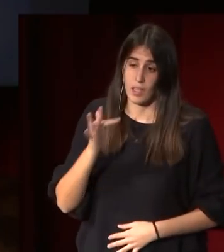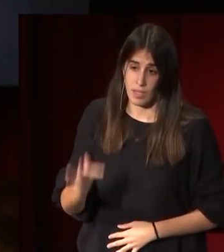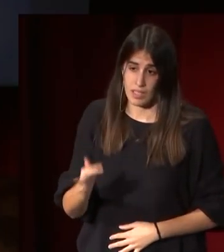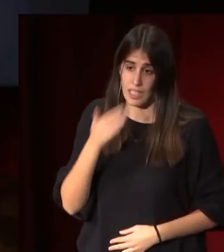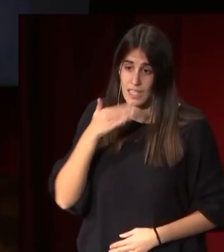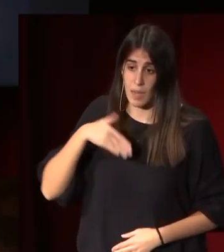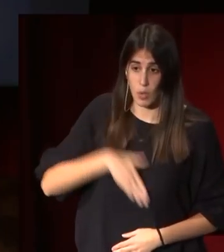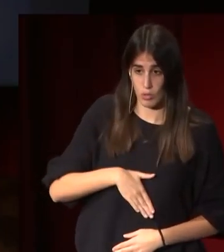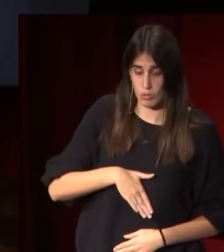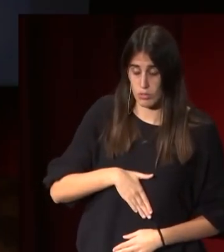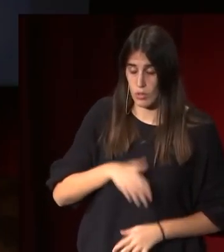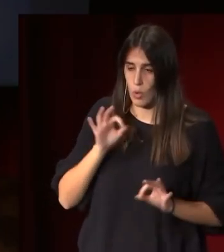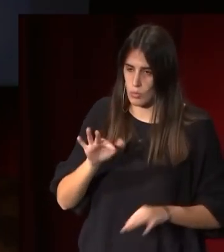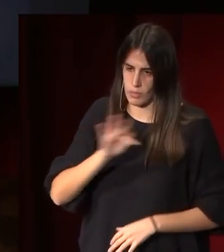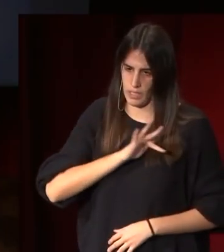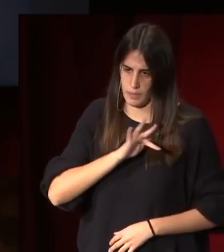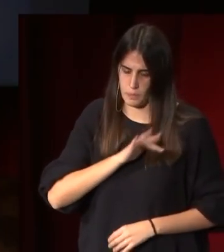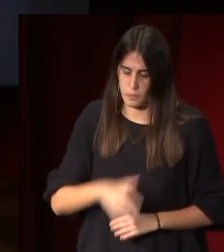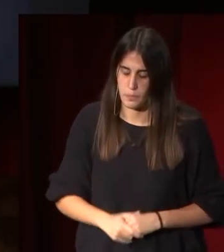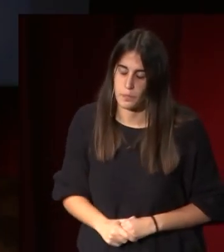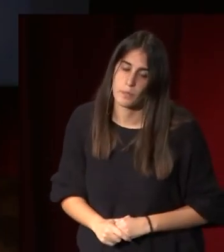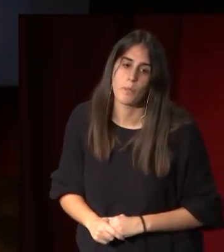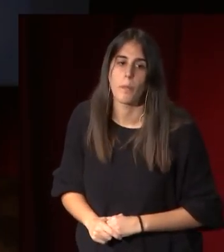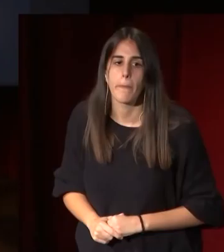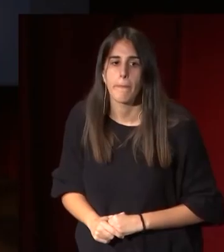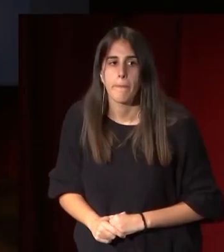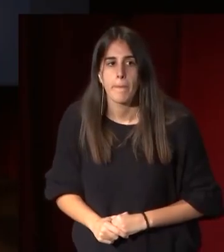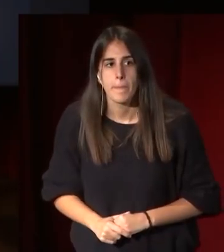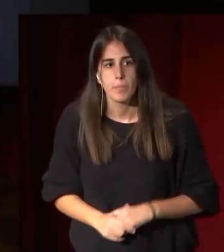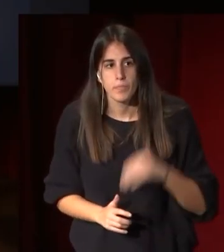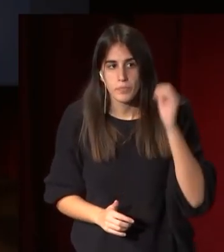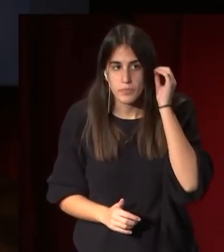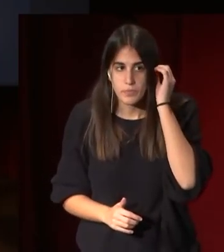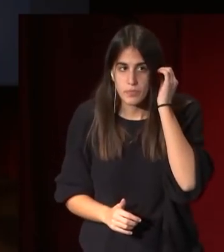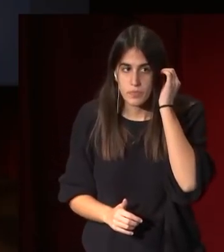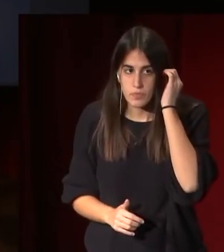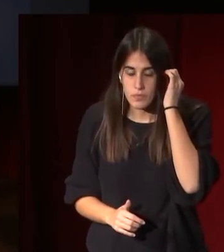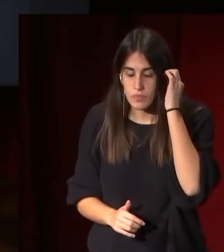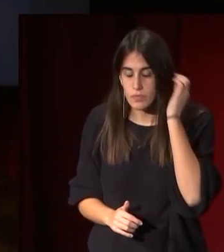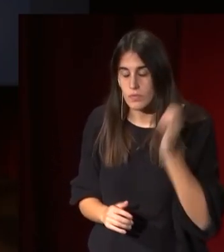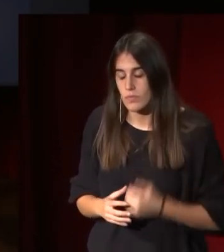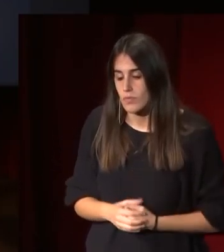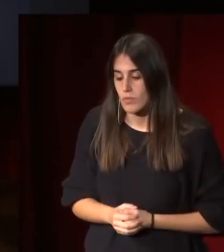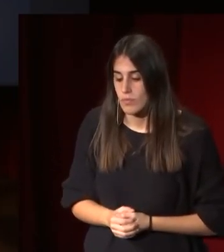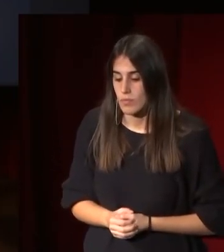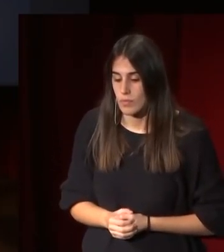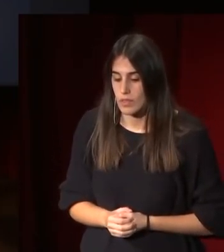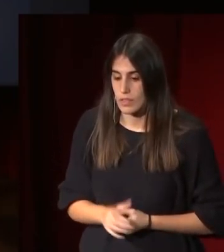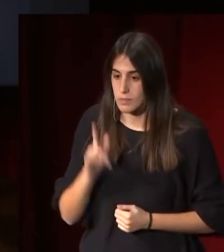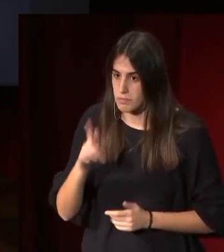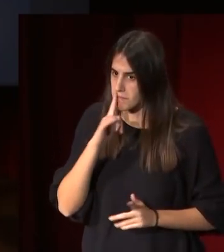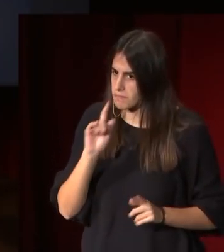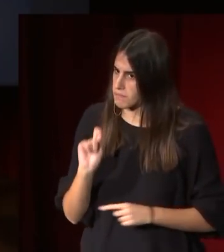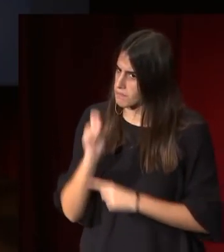Napoleón el que le entrega la medalla. En esos momentos él ya está disfrutando de unos éxitos que ha